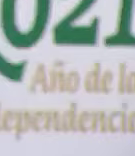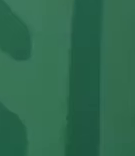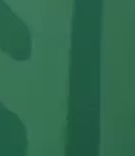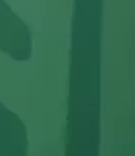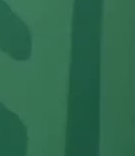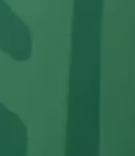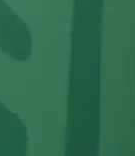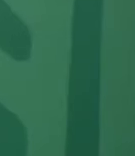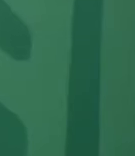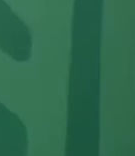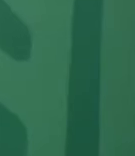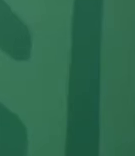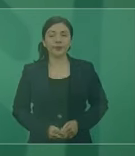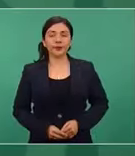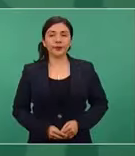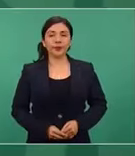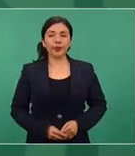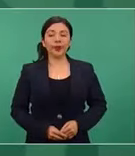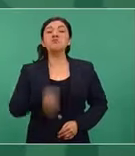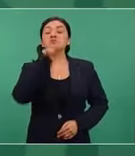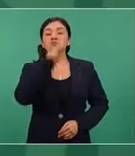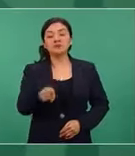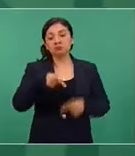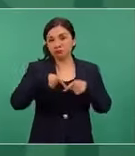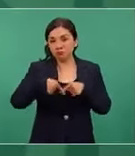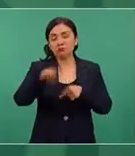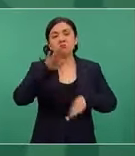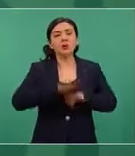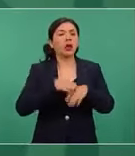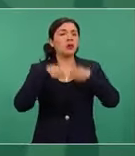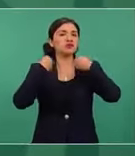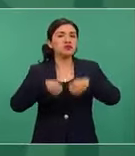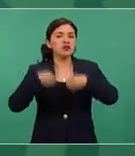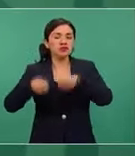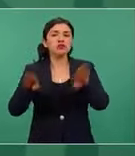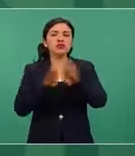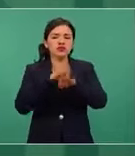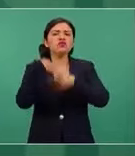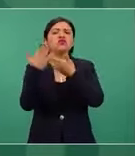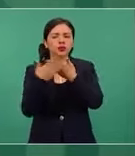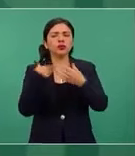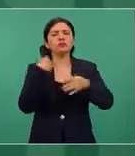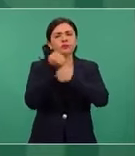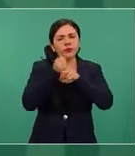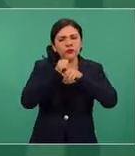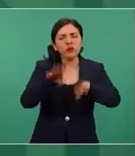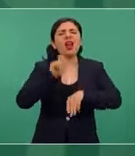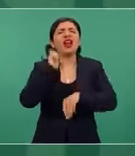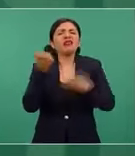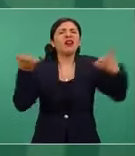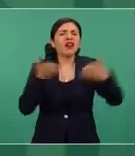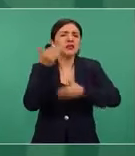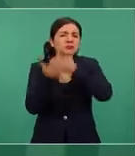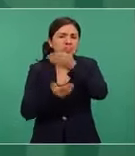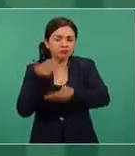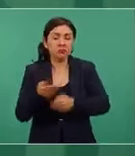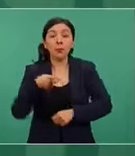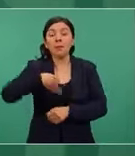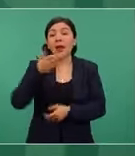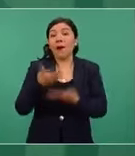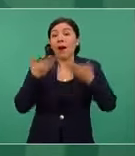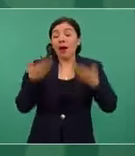planteando. Vamos a estar ocupados en ello y les estaremos informando de los avances. Por lo pronto,